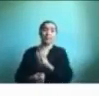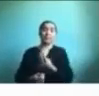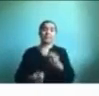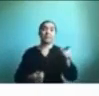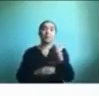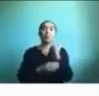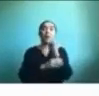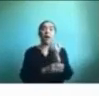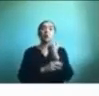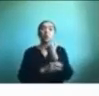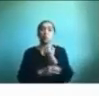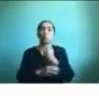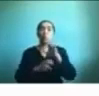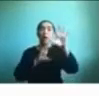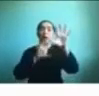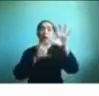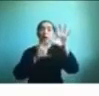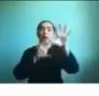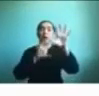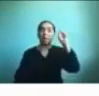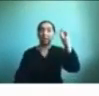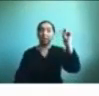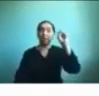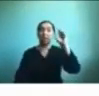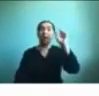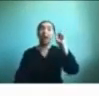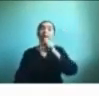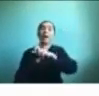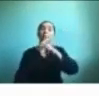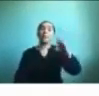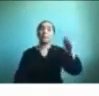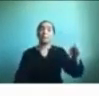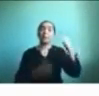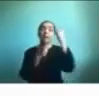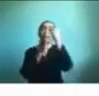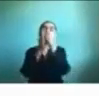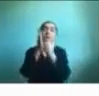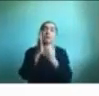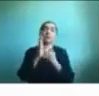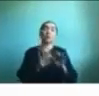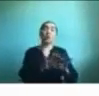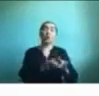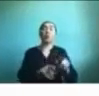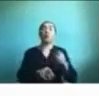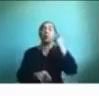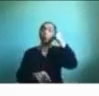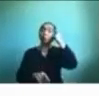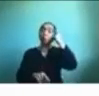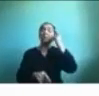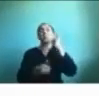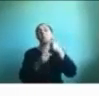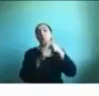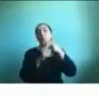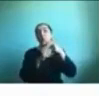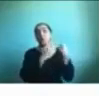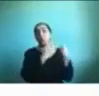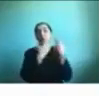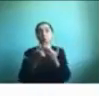discapacidad que son las apps y softwares educativos que nosotros recomendamos que sacamos la noticia hace un par de semanas